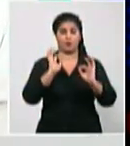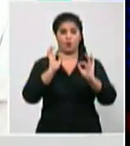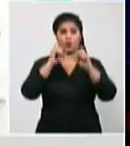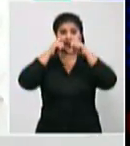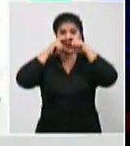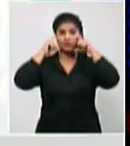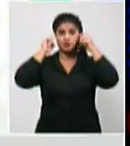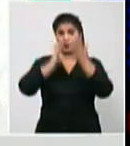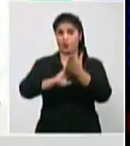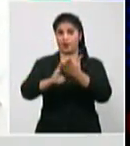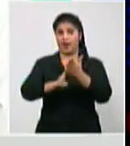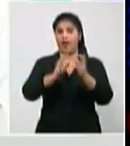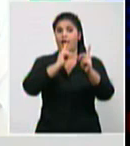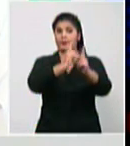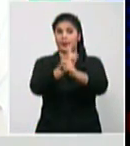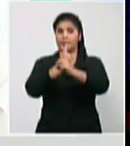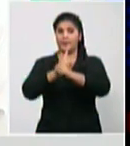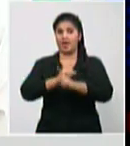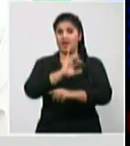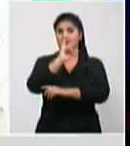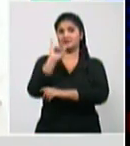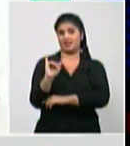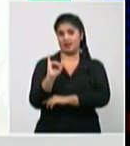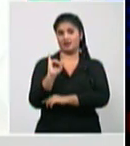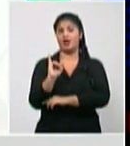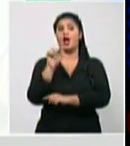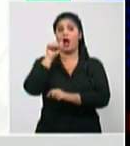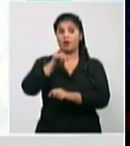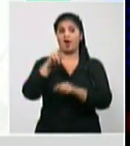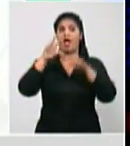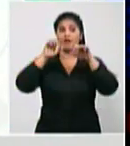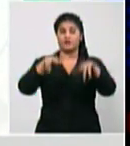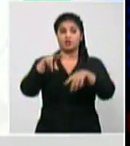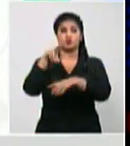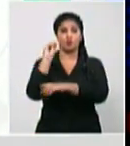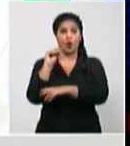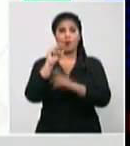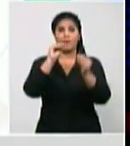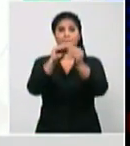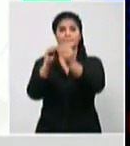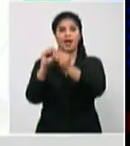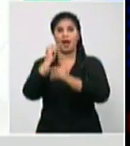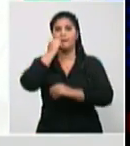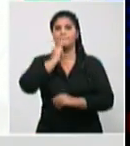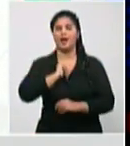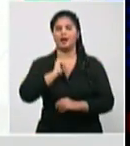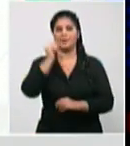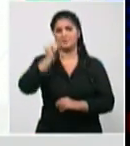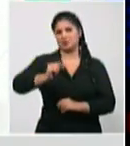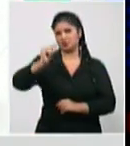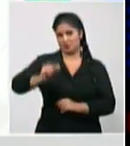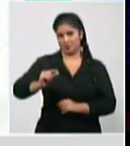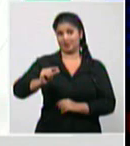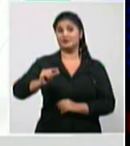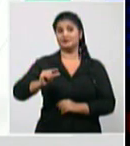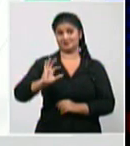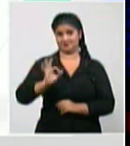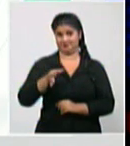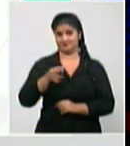por lo tanto vamos a tener que protegernos más yo reitero eso se está buscando